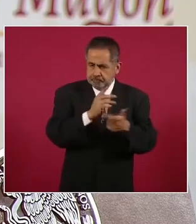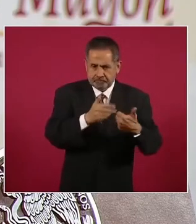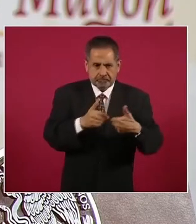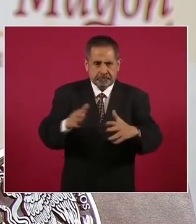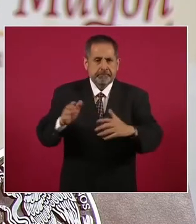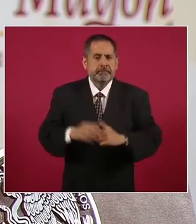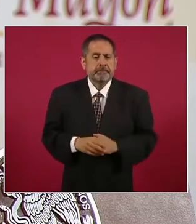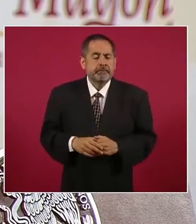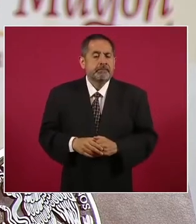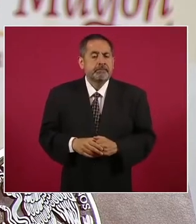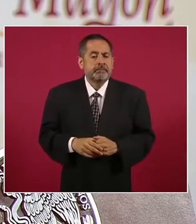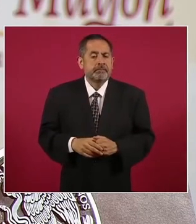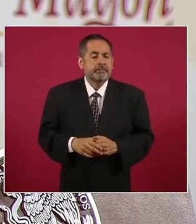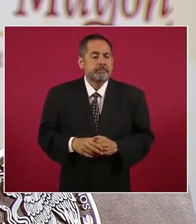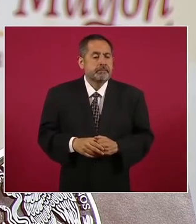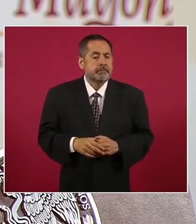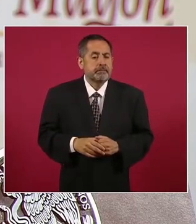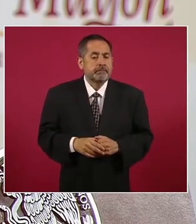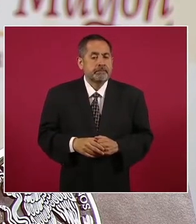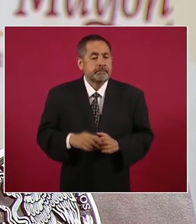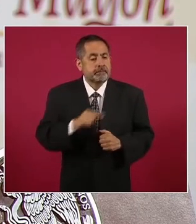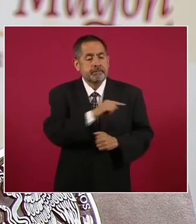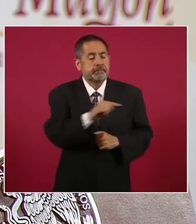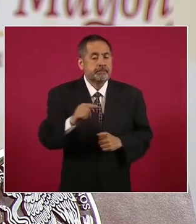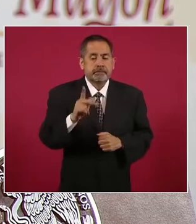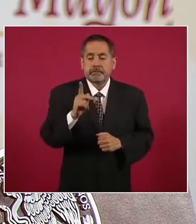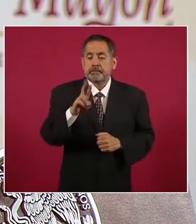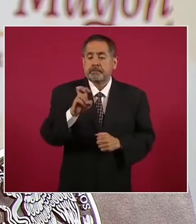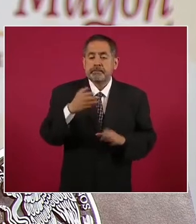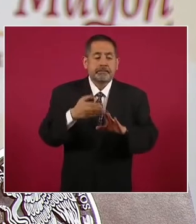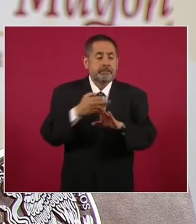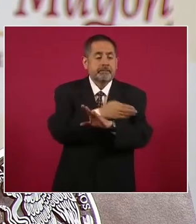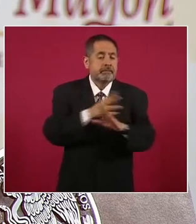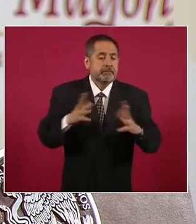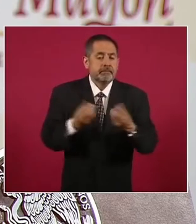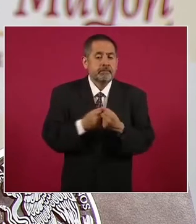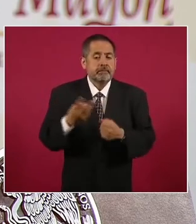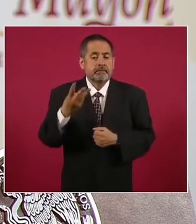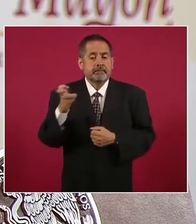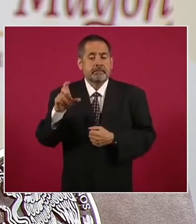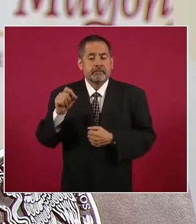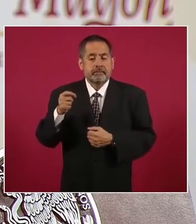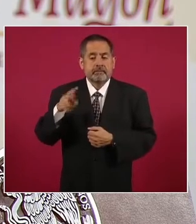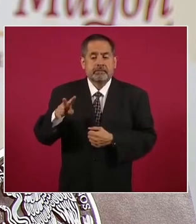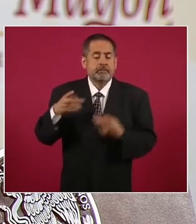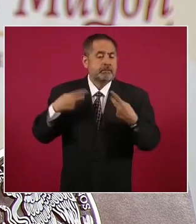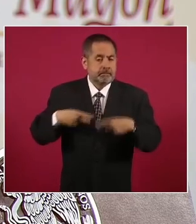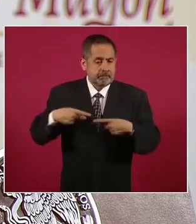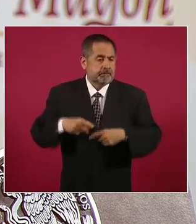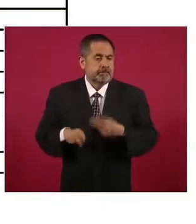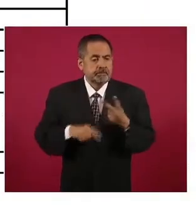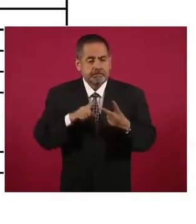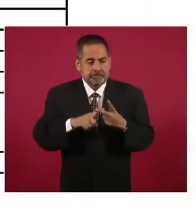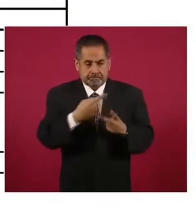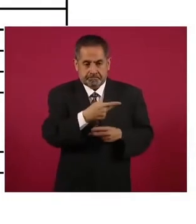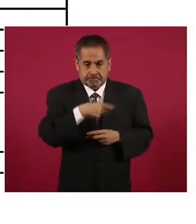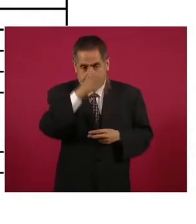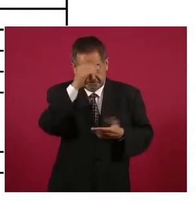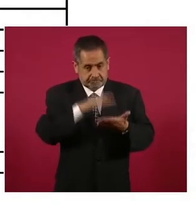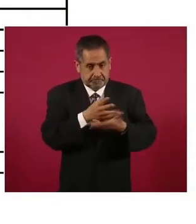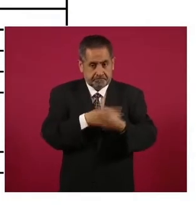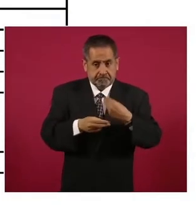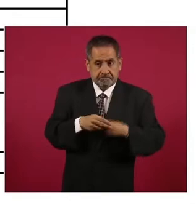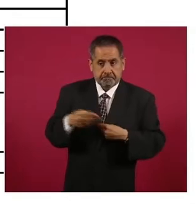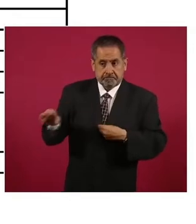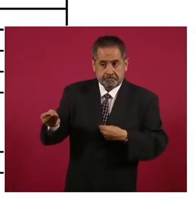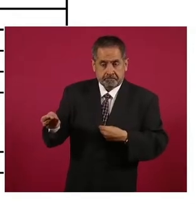Todas aquellas que han sido beneficiadas por preliberación son 329 personas, por acuerdos reparatorios 40,